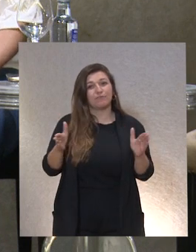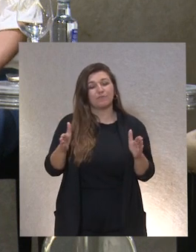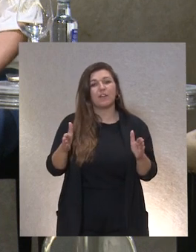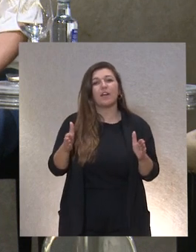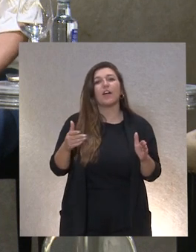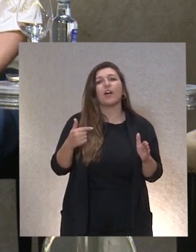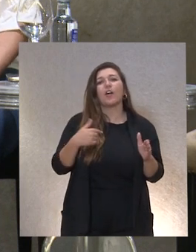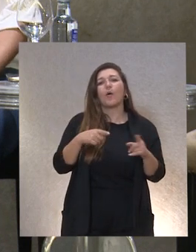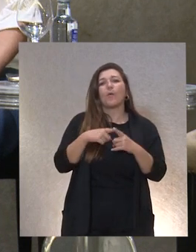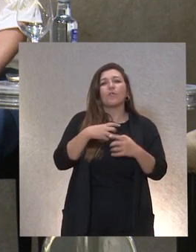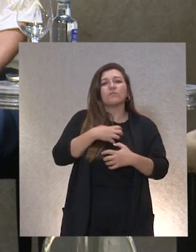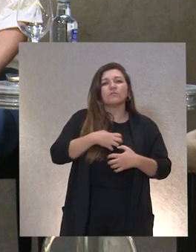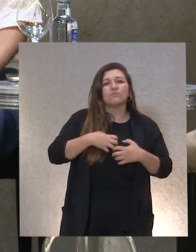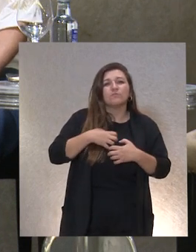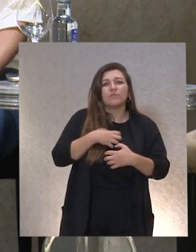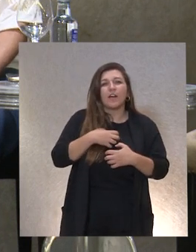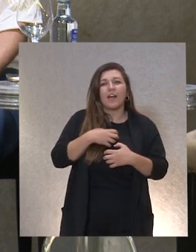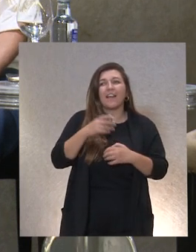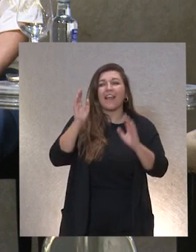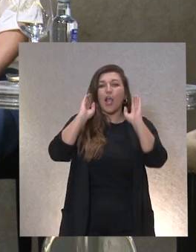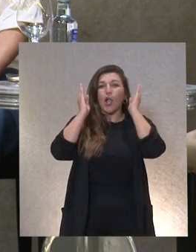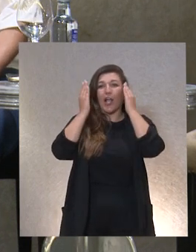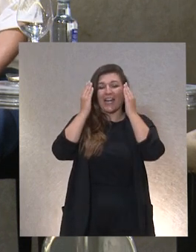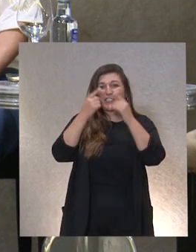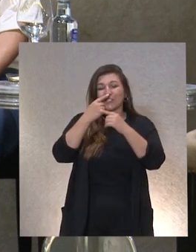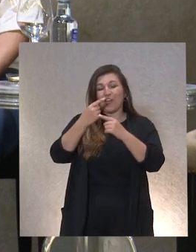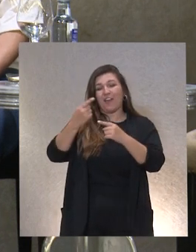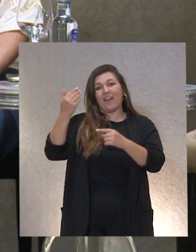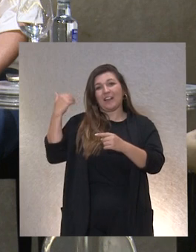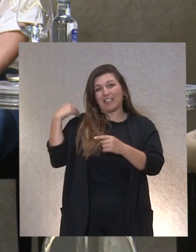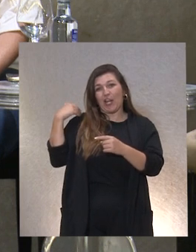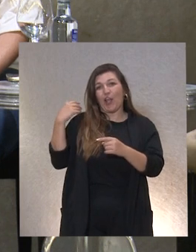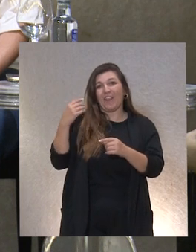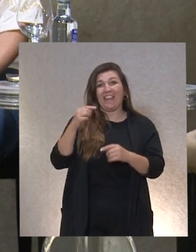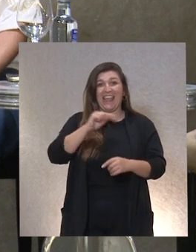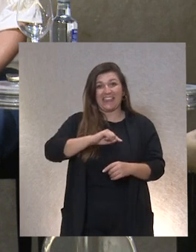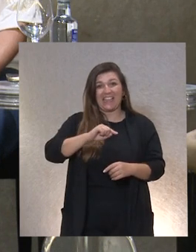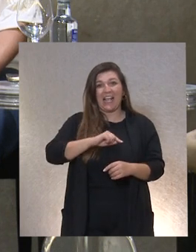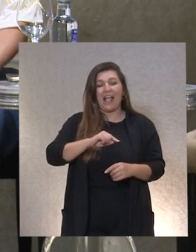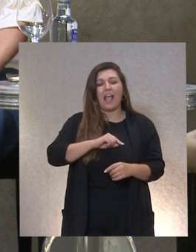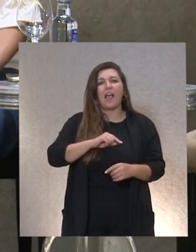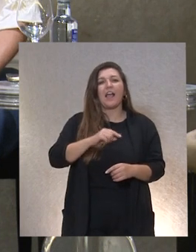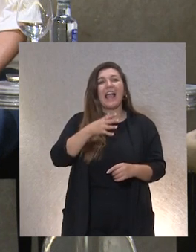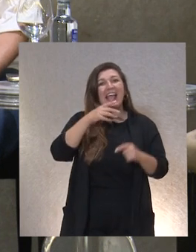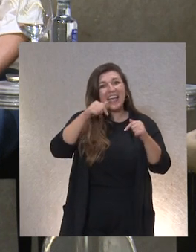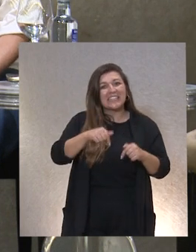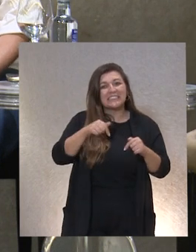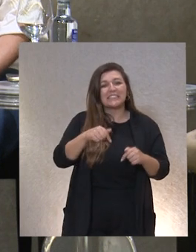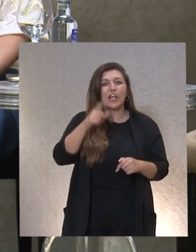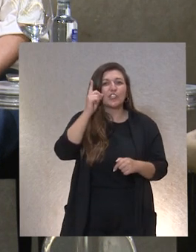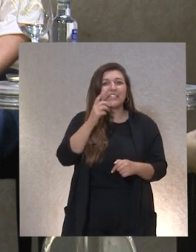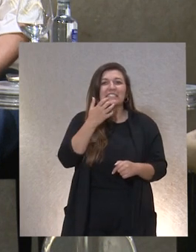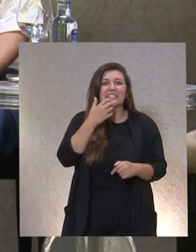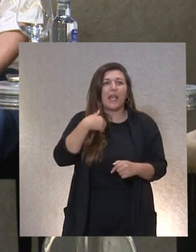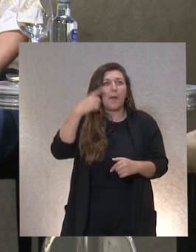me revolvió el anterior congreso de ética quiero decir que en este no sé si es por mi